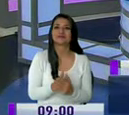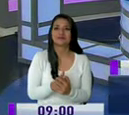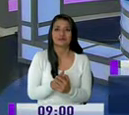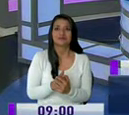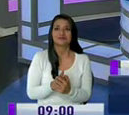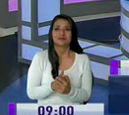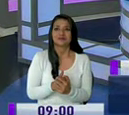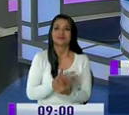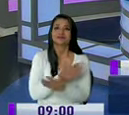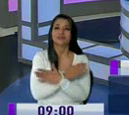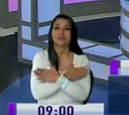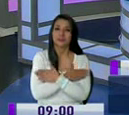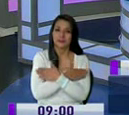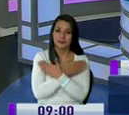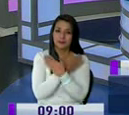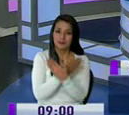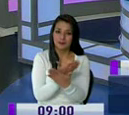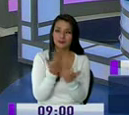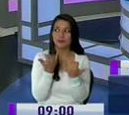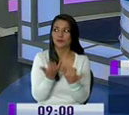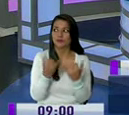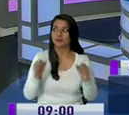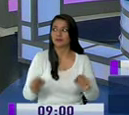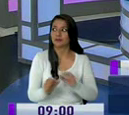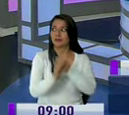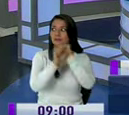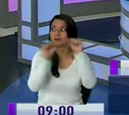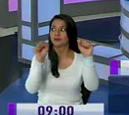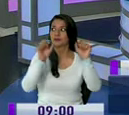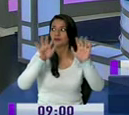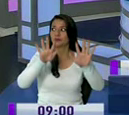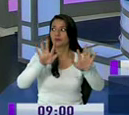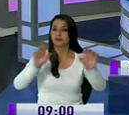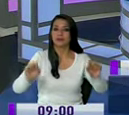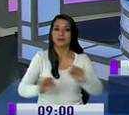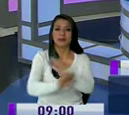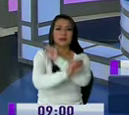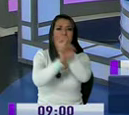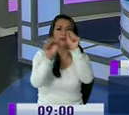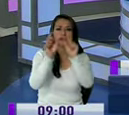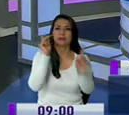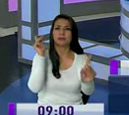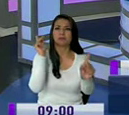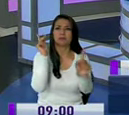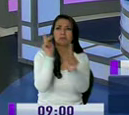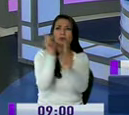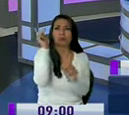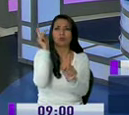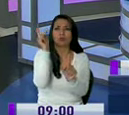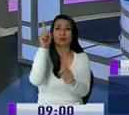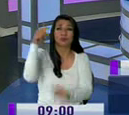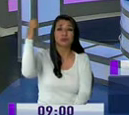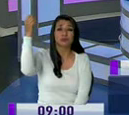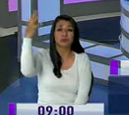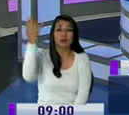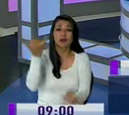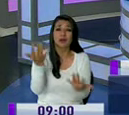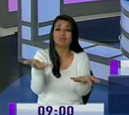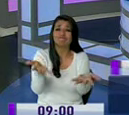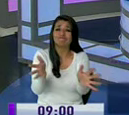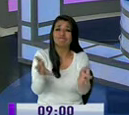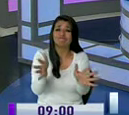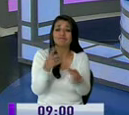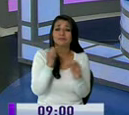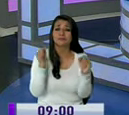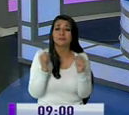enviamos un abrazo afectuoso a esta hora de la mañana cuando son las nueve en puntito parece que no va a salir el sol el día de hoy Robert